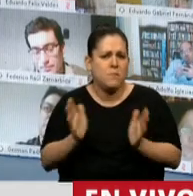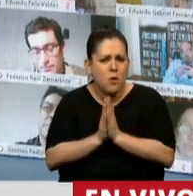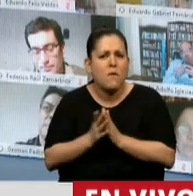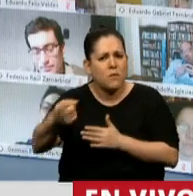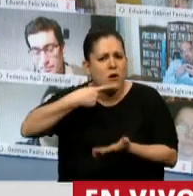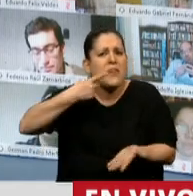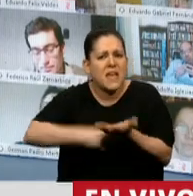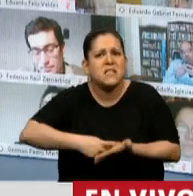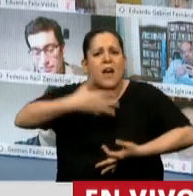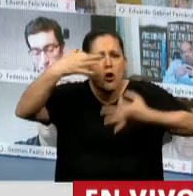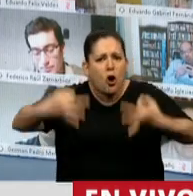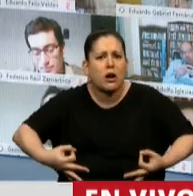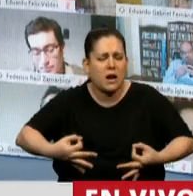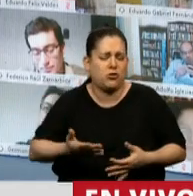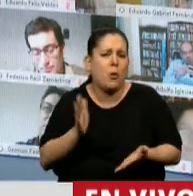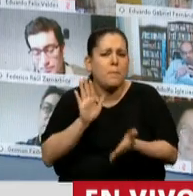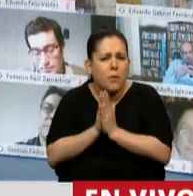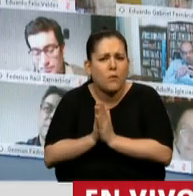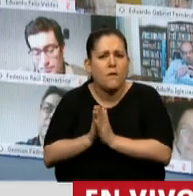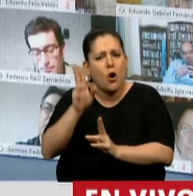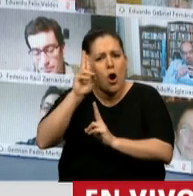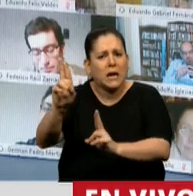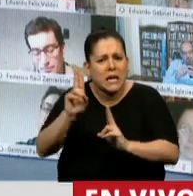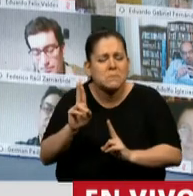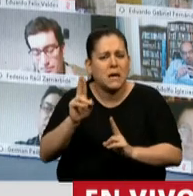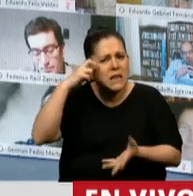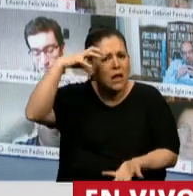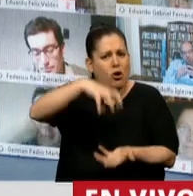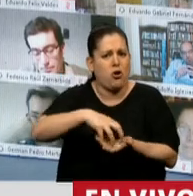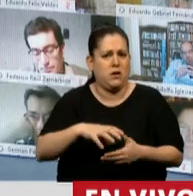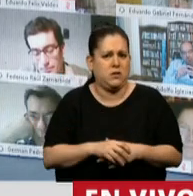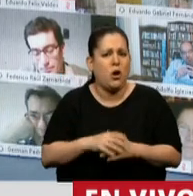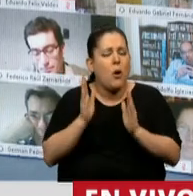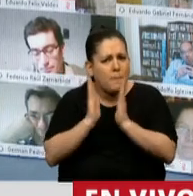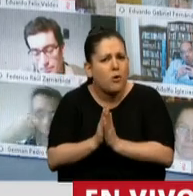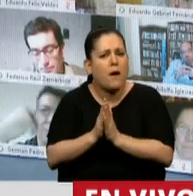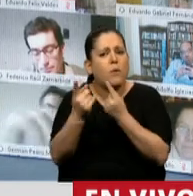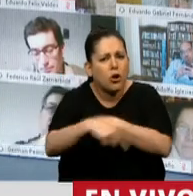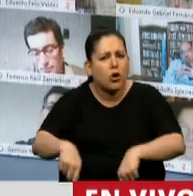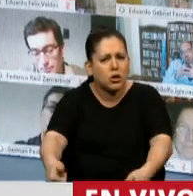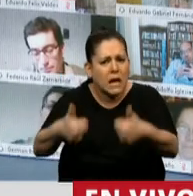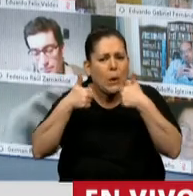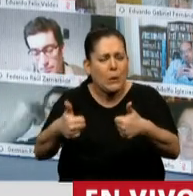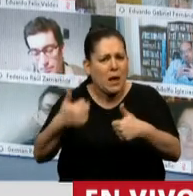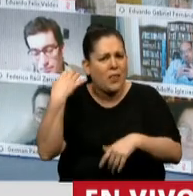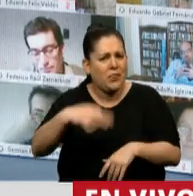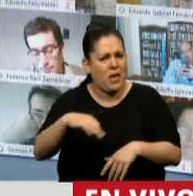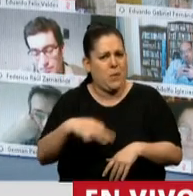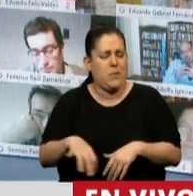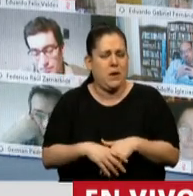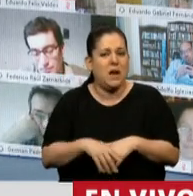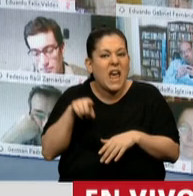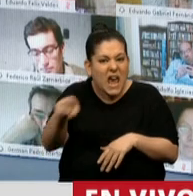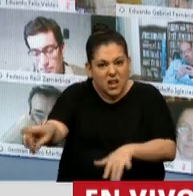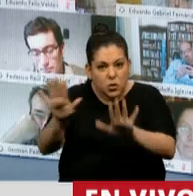actúen correctamente. Por favor, respeten las instituciones. Por favor, hagan las cosas bien. Esto que han